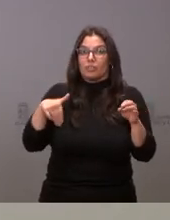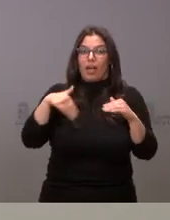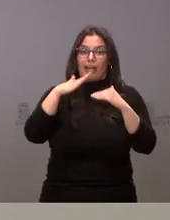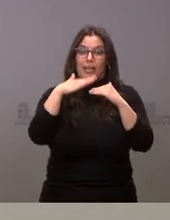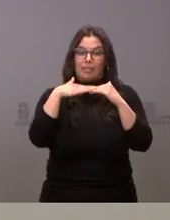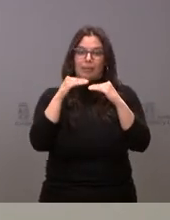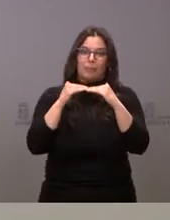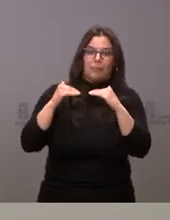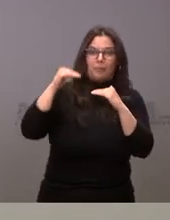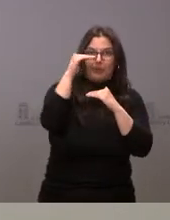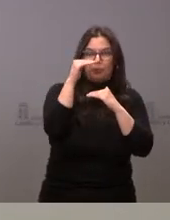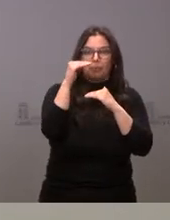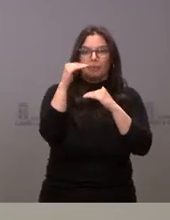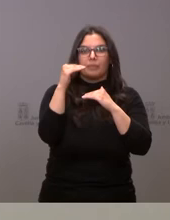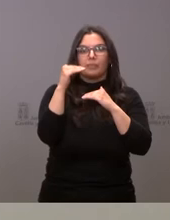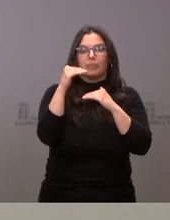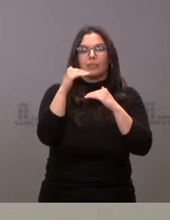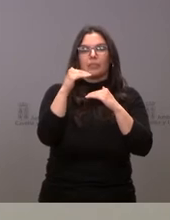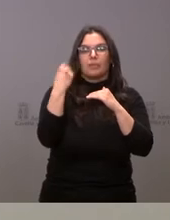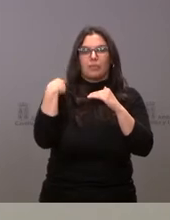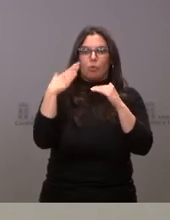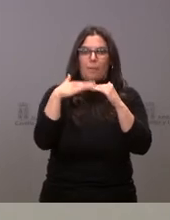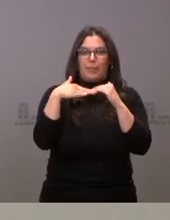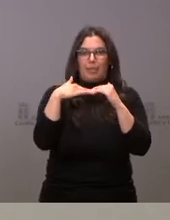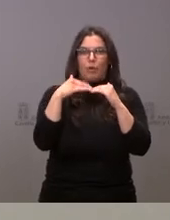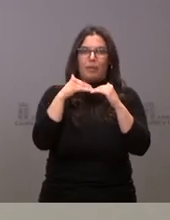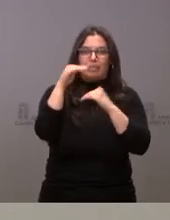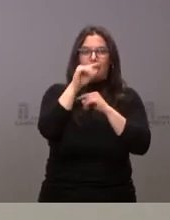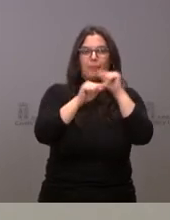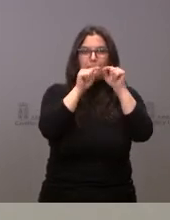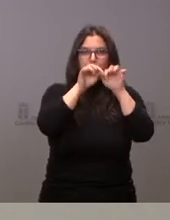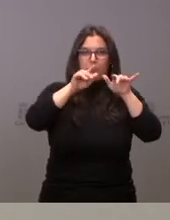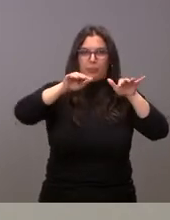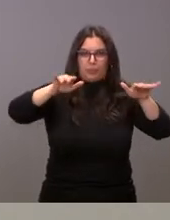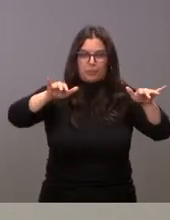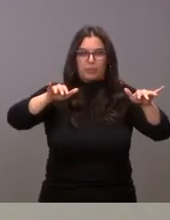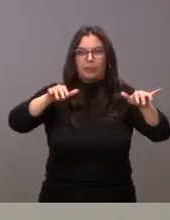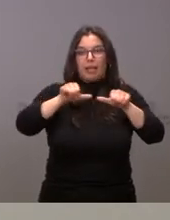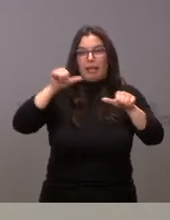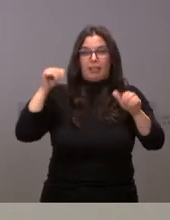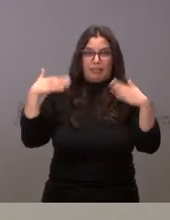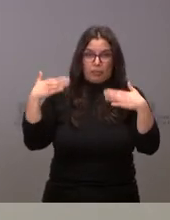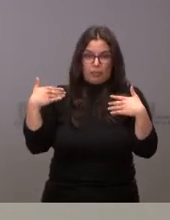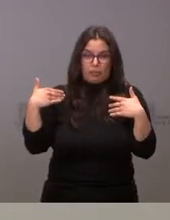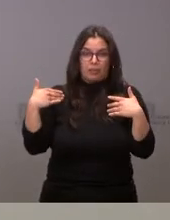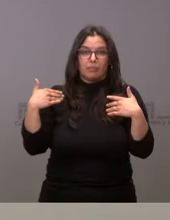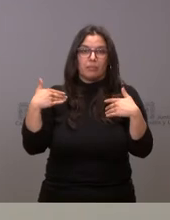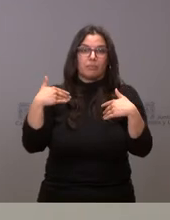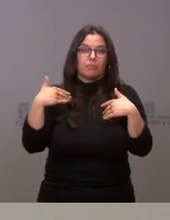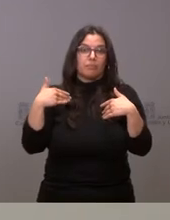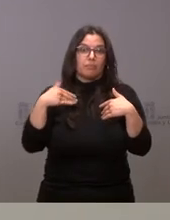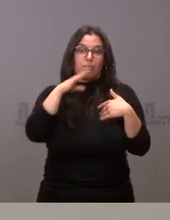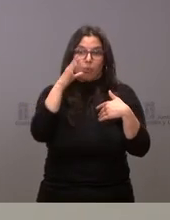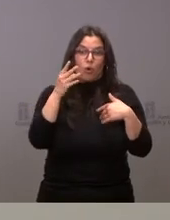vez en los últimos tiempos ese umbral epidemiológico que no hemos tenido en el pasado tanto por la no